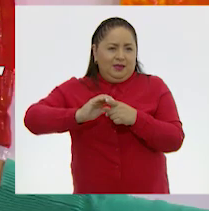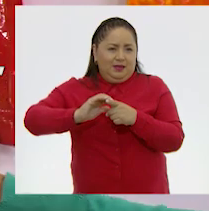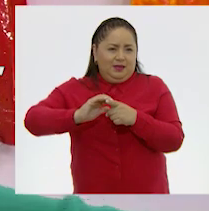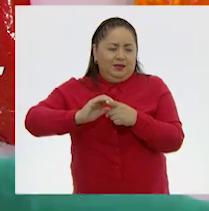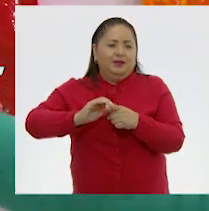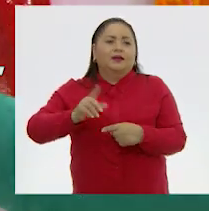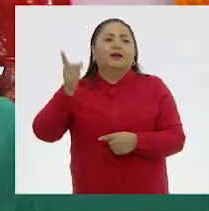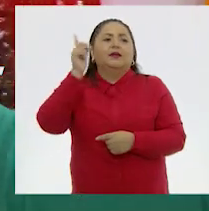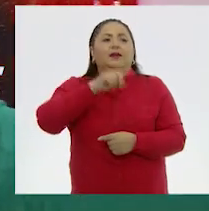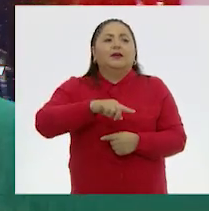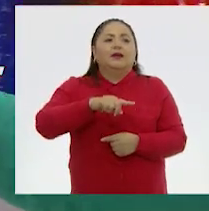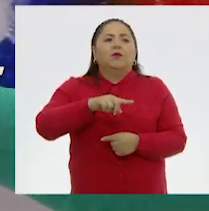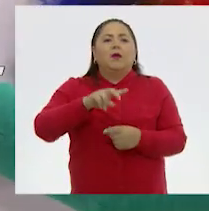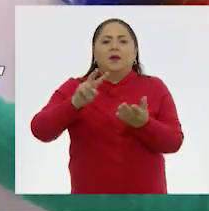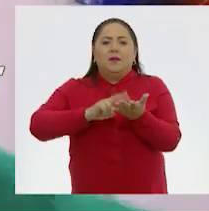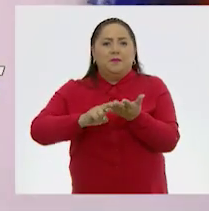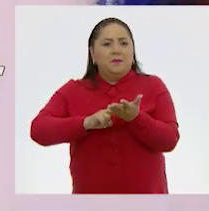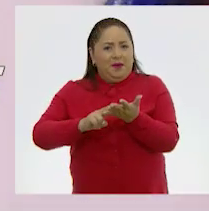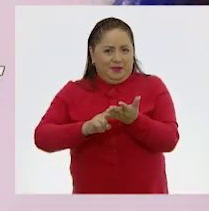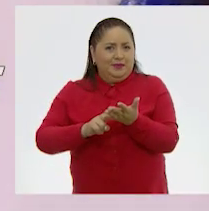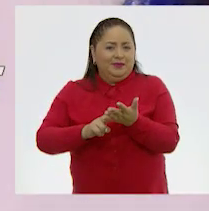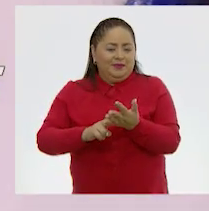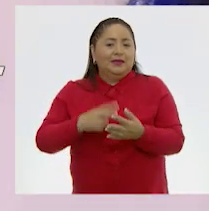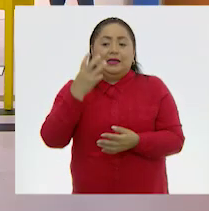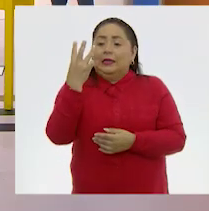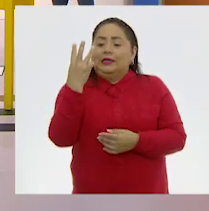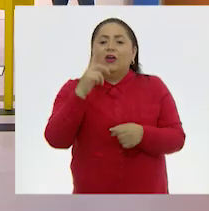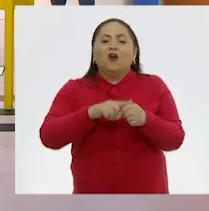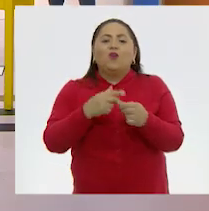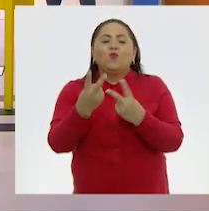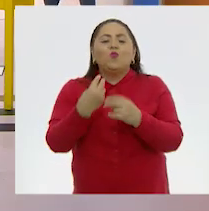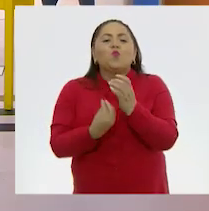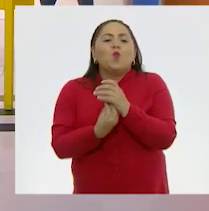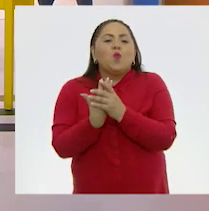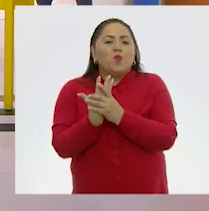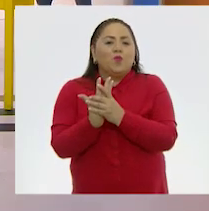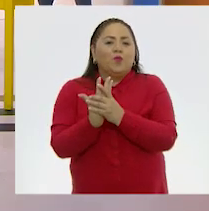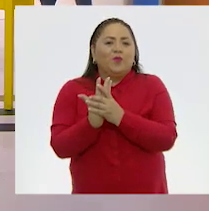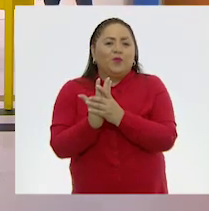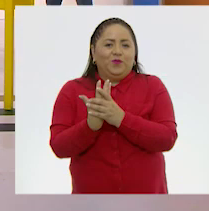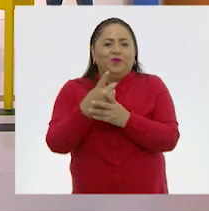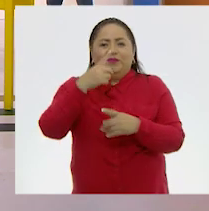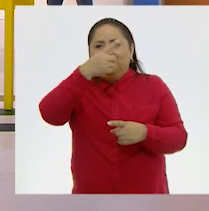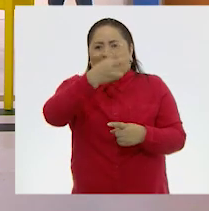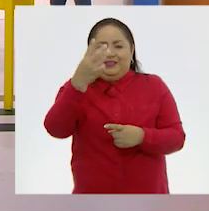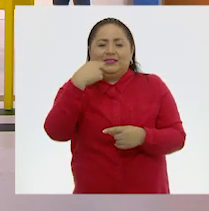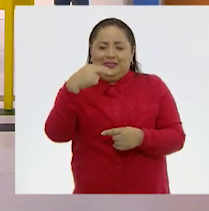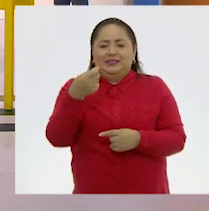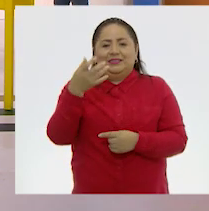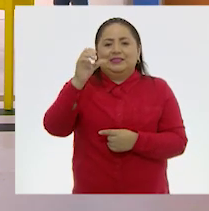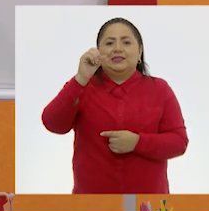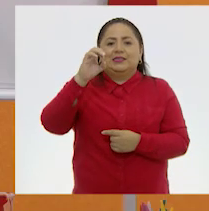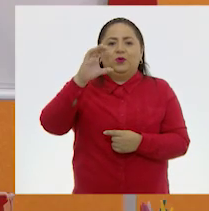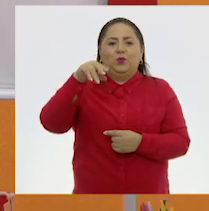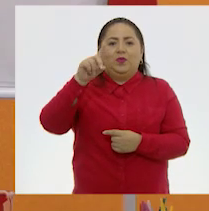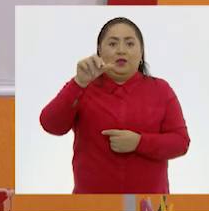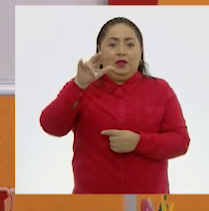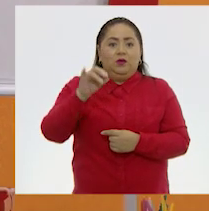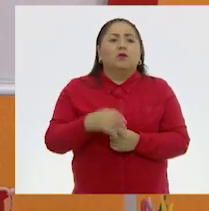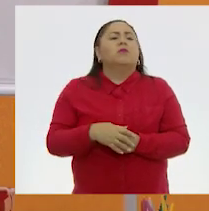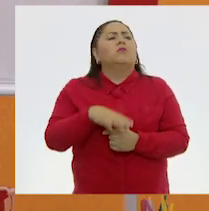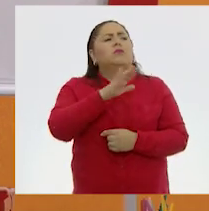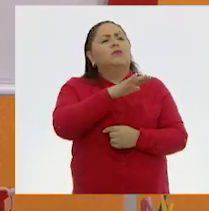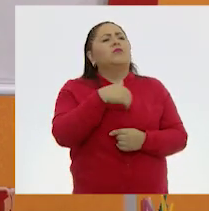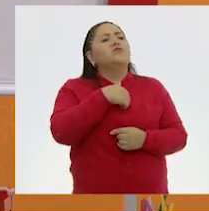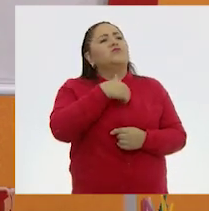violeta y el verde. Y el verde. Son los tres colores secundarios. Maestra. Dígame. Yo